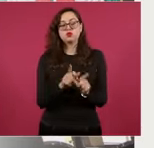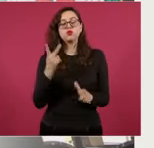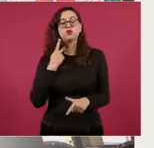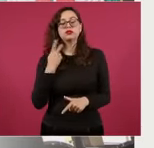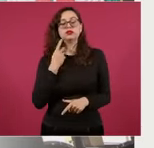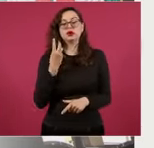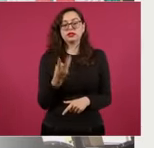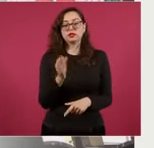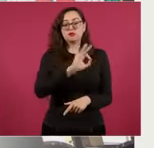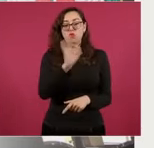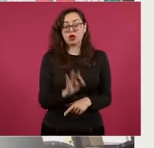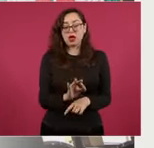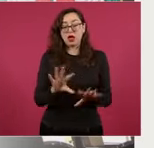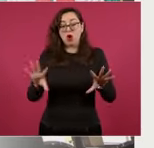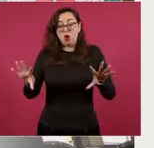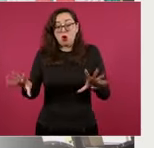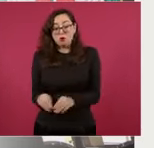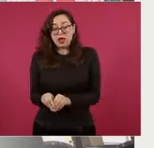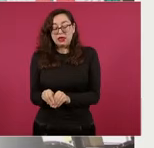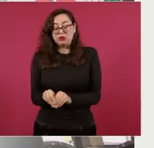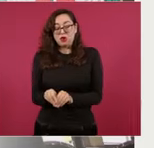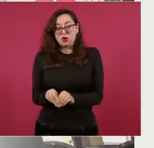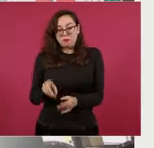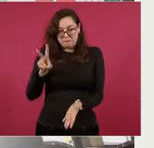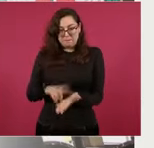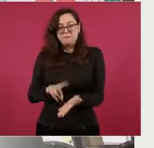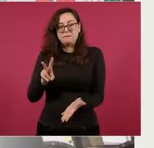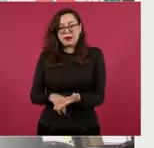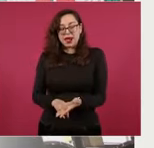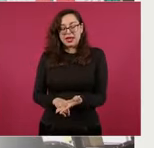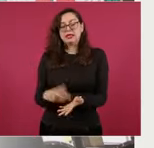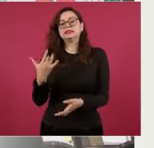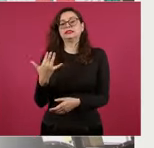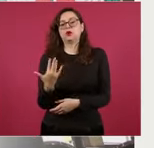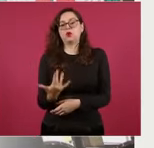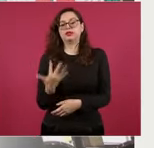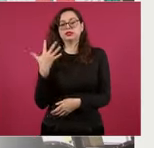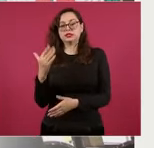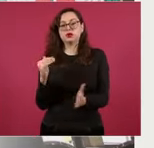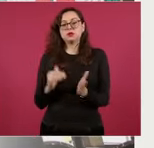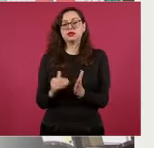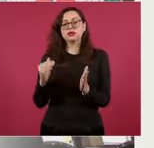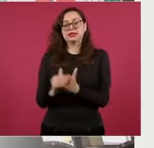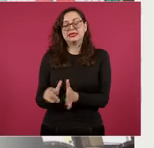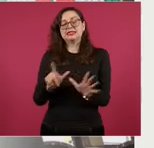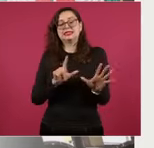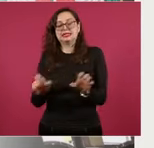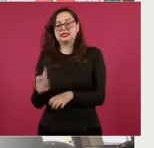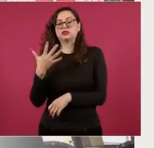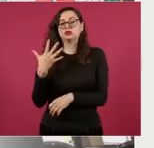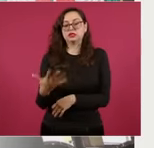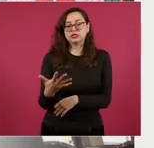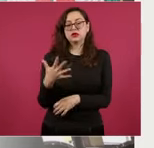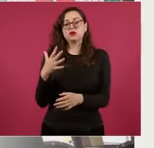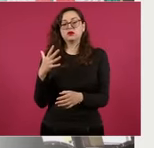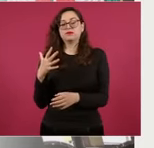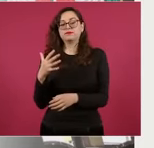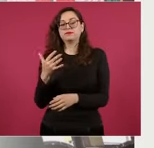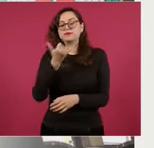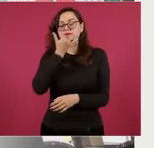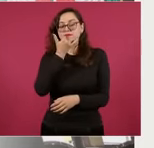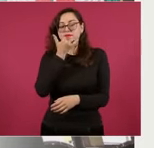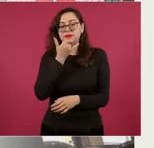votación nacional emitida. En este caso 55 millones 705 mil 900, digo